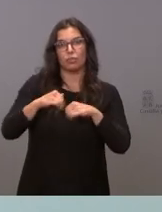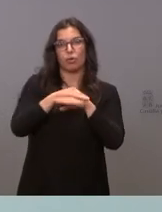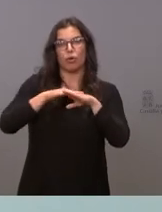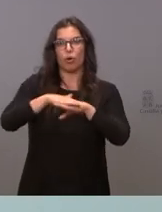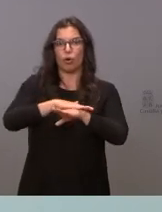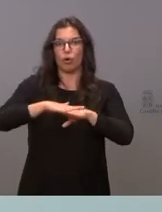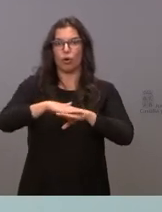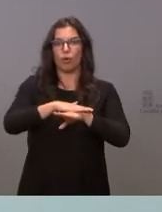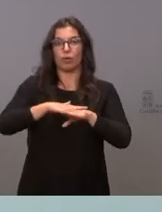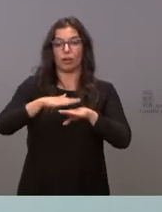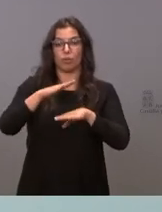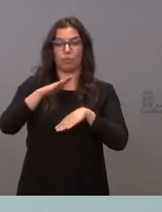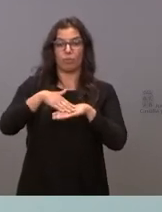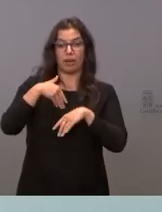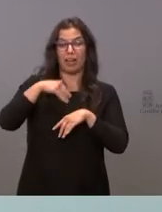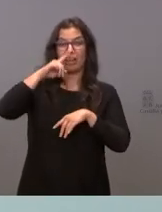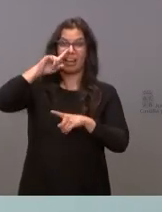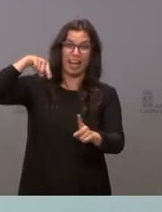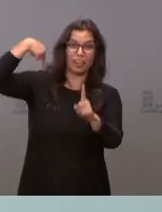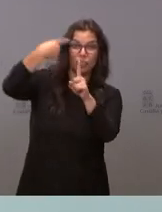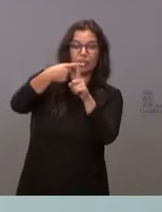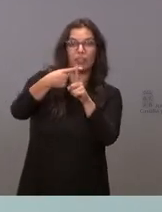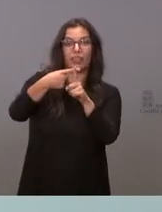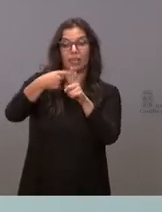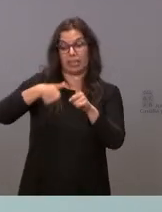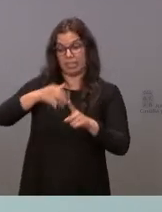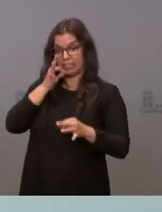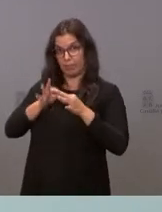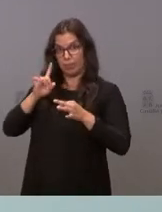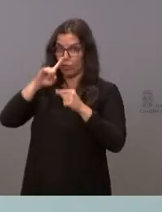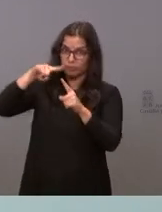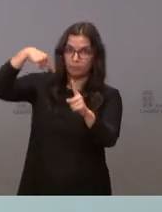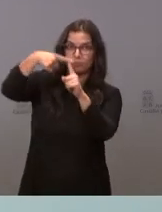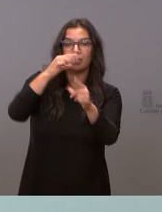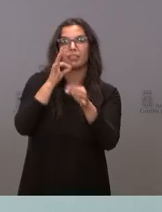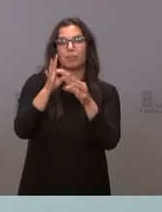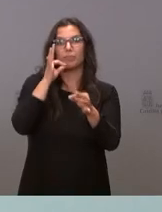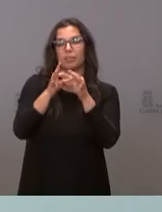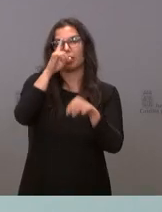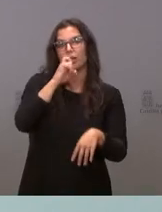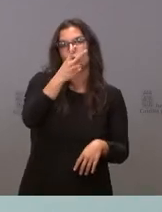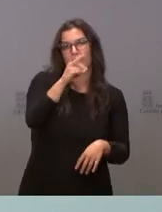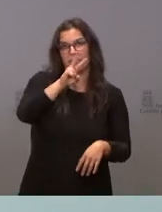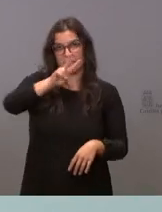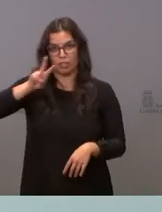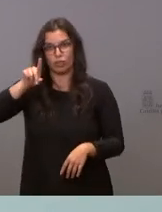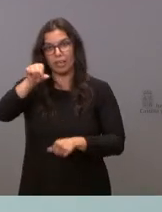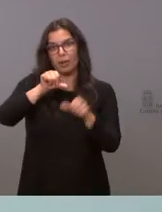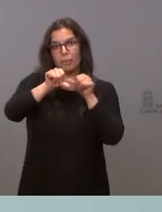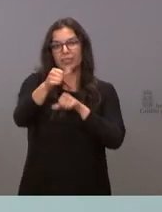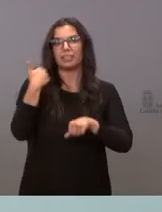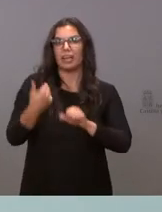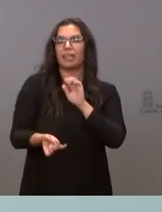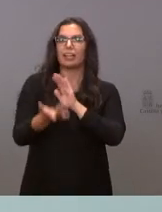cara al próximo curso escolar, no este que empieza en septiembre, sino el que empieza en septiembre del año que viene, haya ya